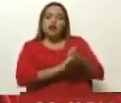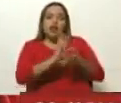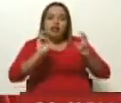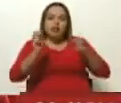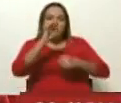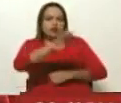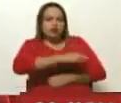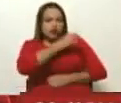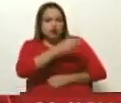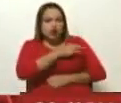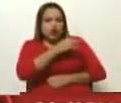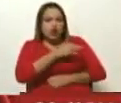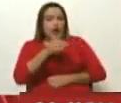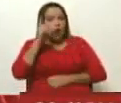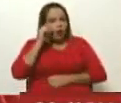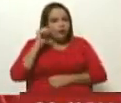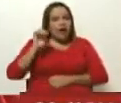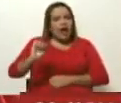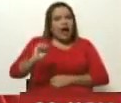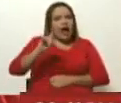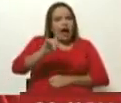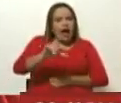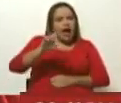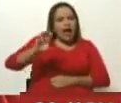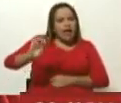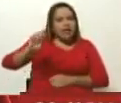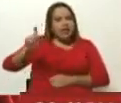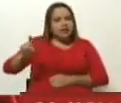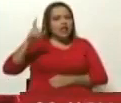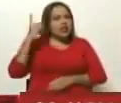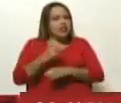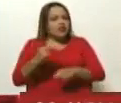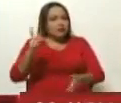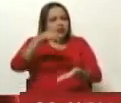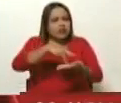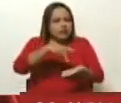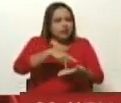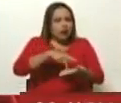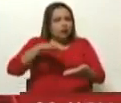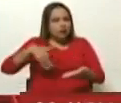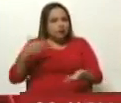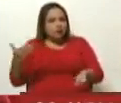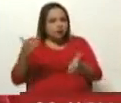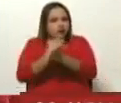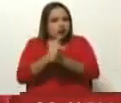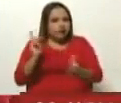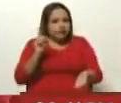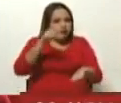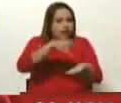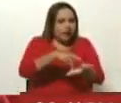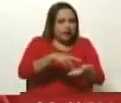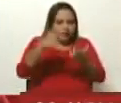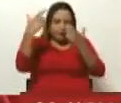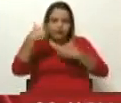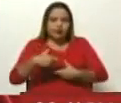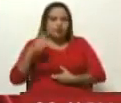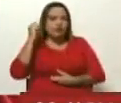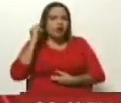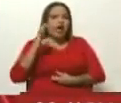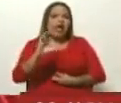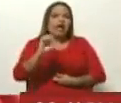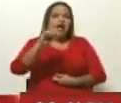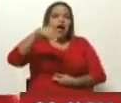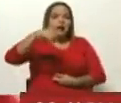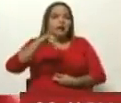la figura de Alex Saab es prioritaria. Para él, lo logra accediendo a la figura de Camila Fabri,